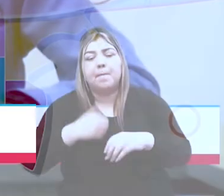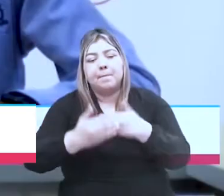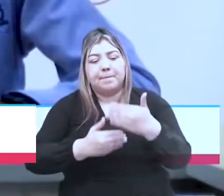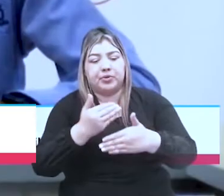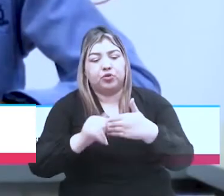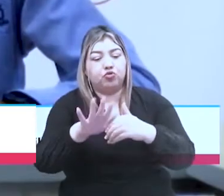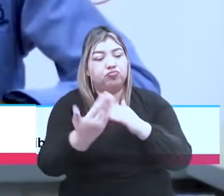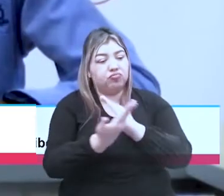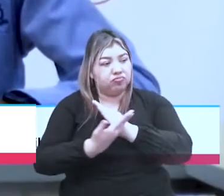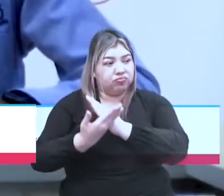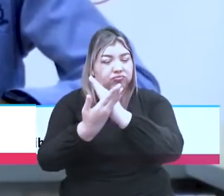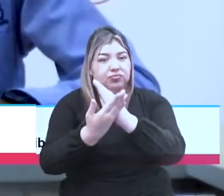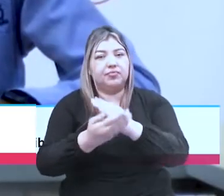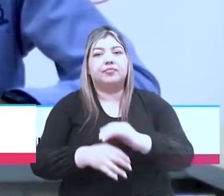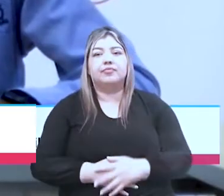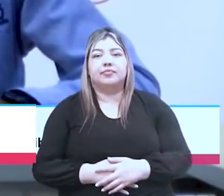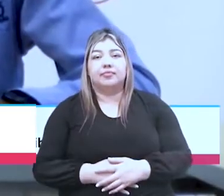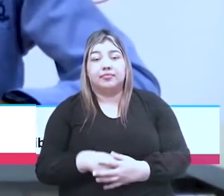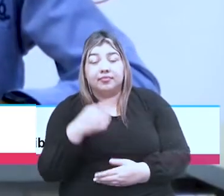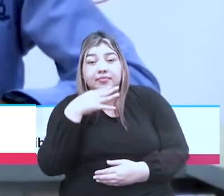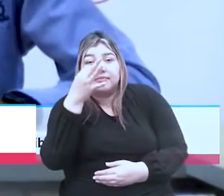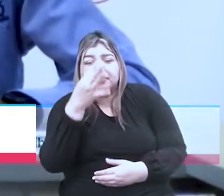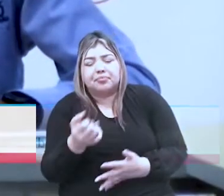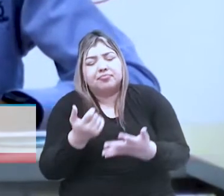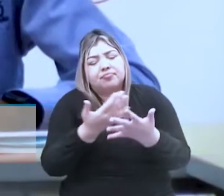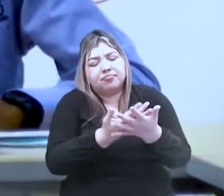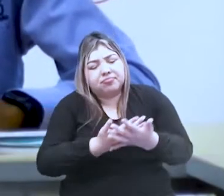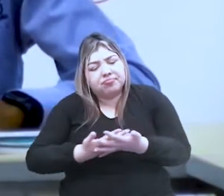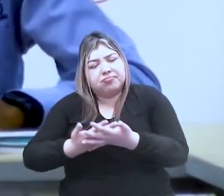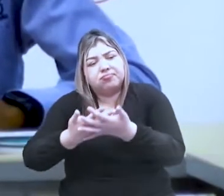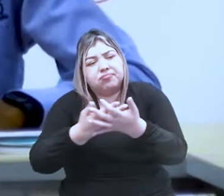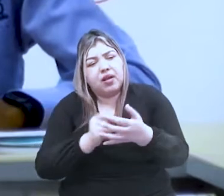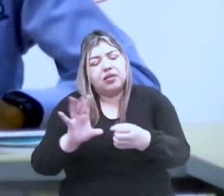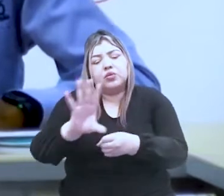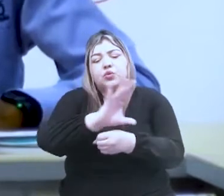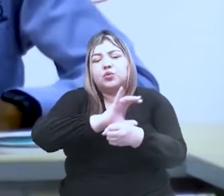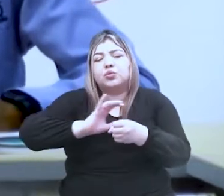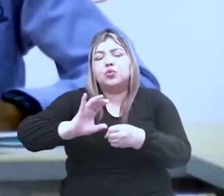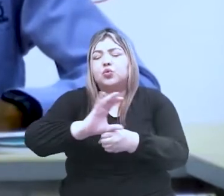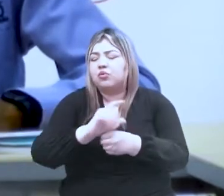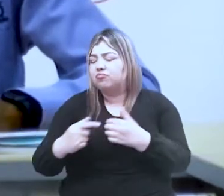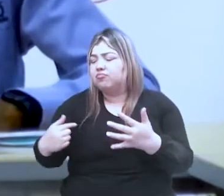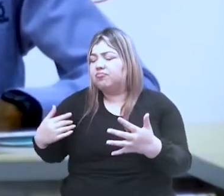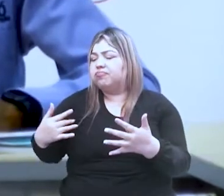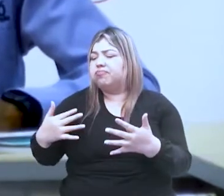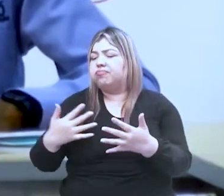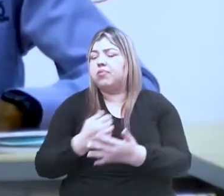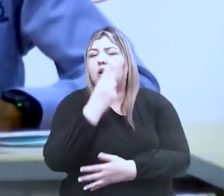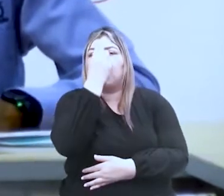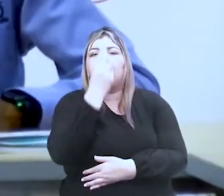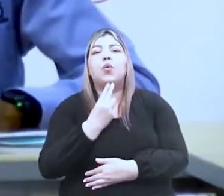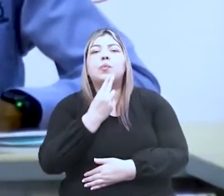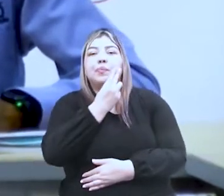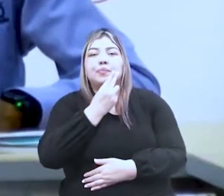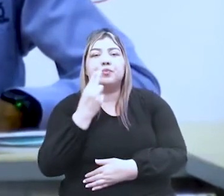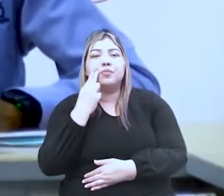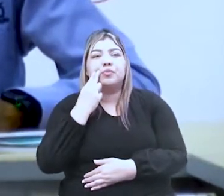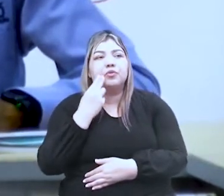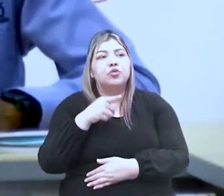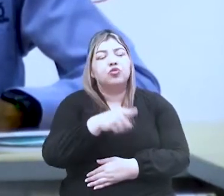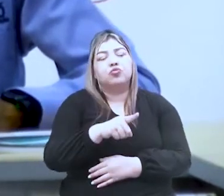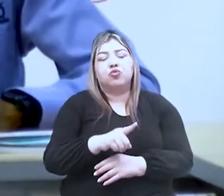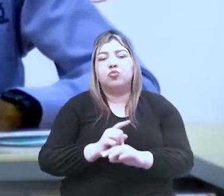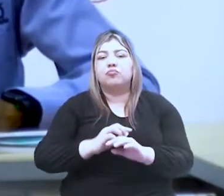La verdad que Quibdó es una ciudad que se viene comprometiendo con la mejora de los resultados en la